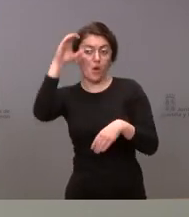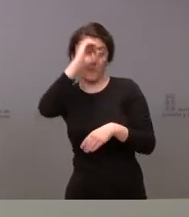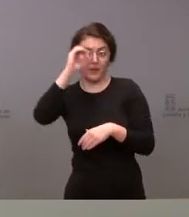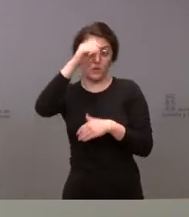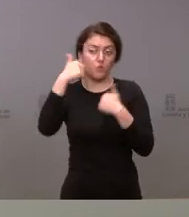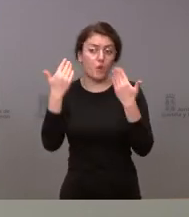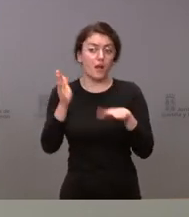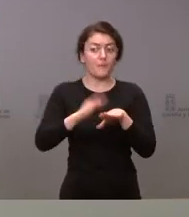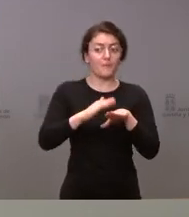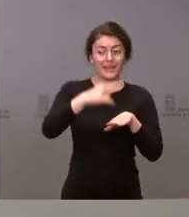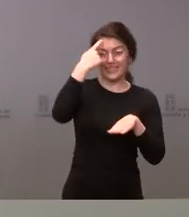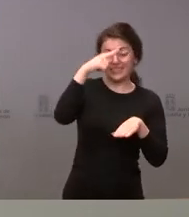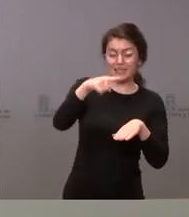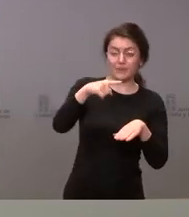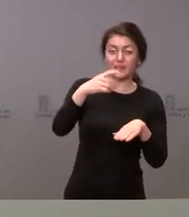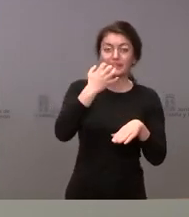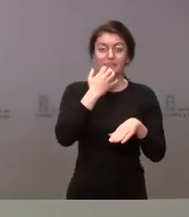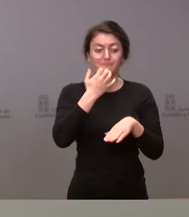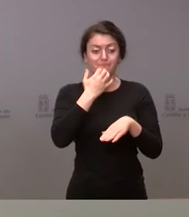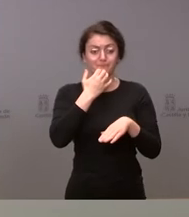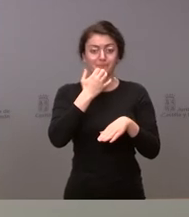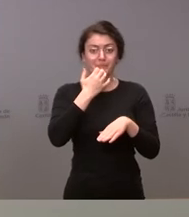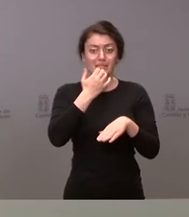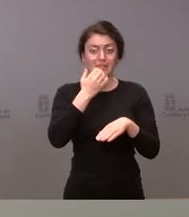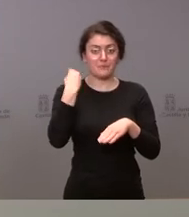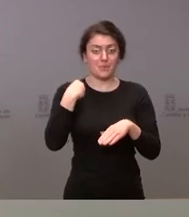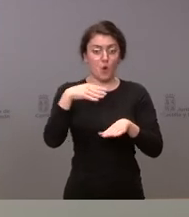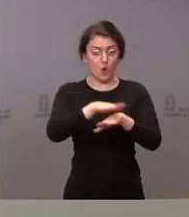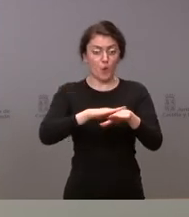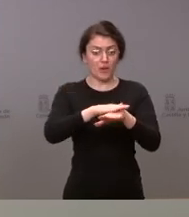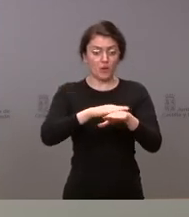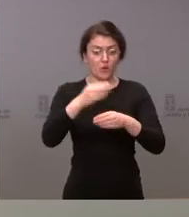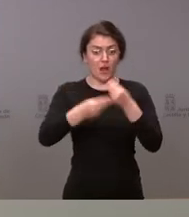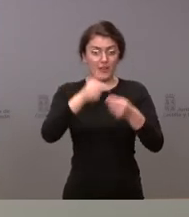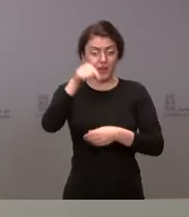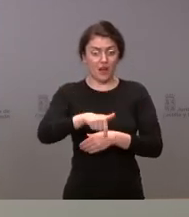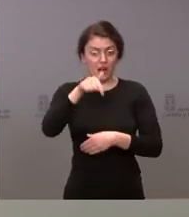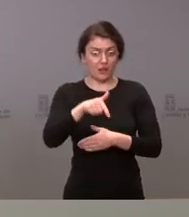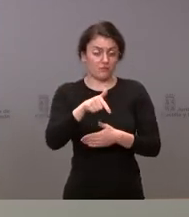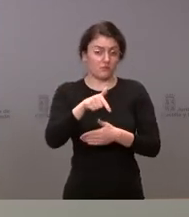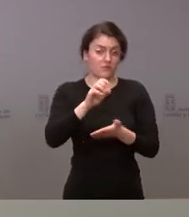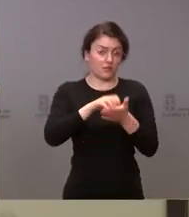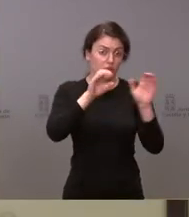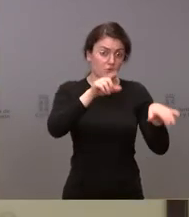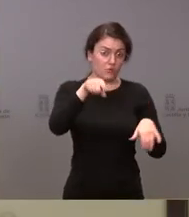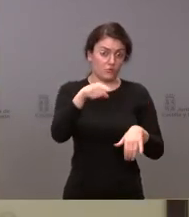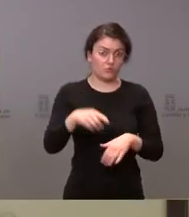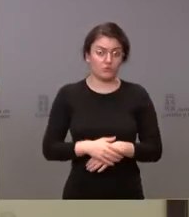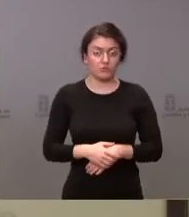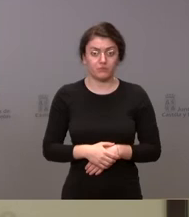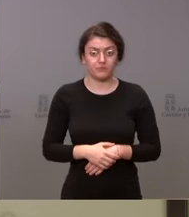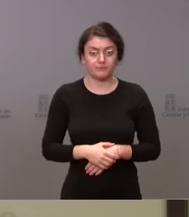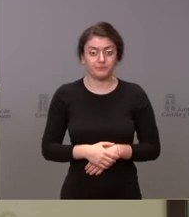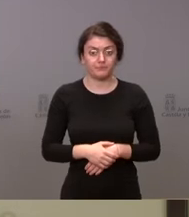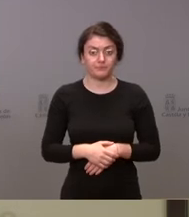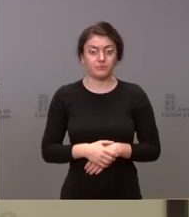en el contexto de si esto que se plantea desde el gobierno también lo aplicamos en nuestra comunidad autónoma. El primer